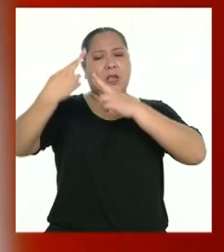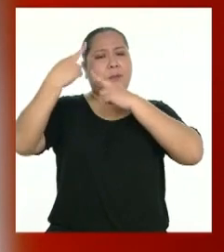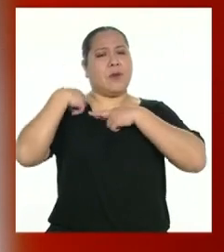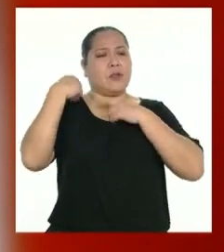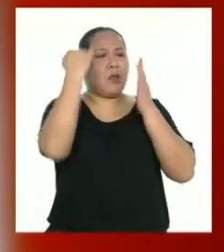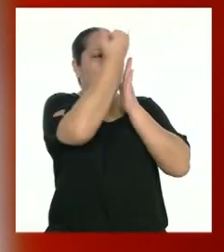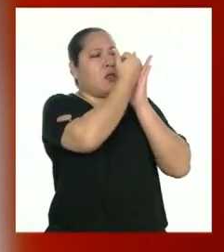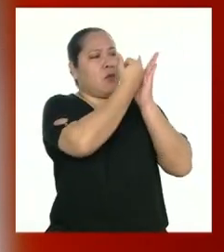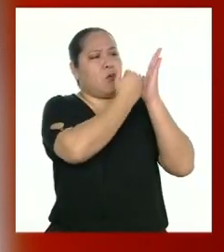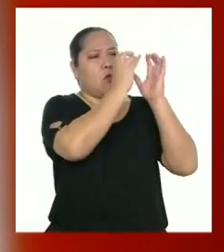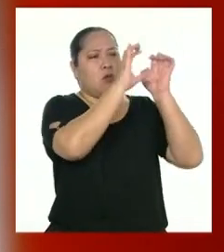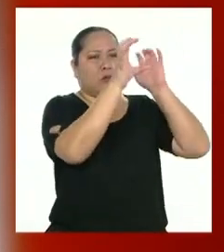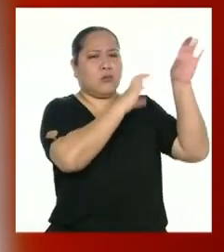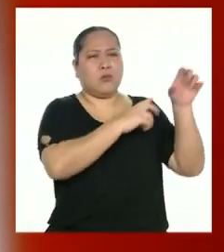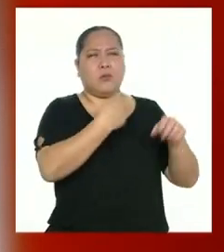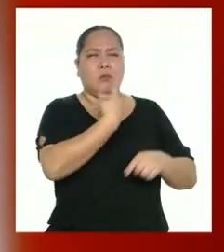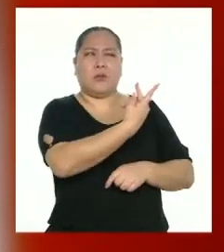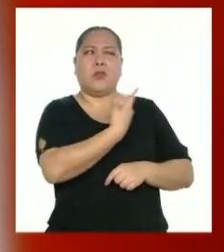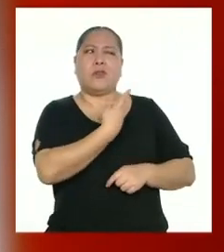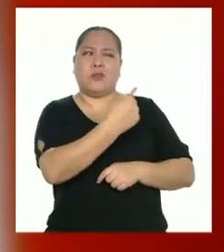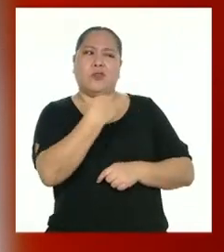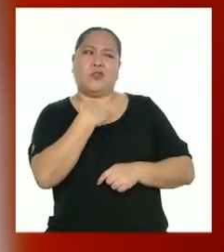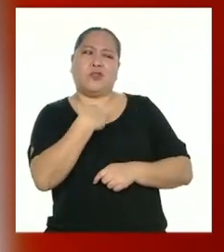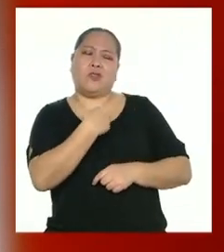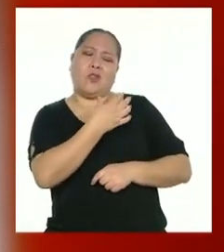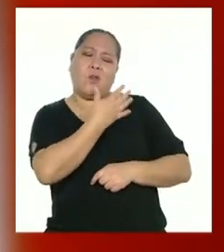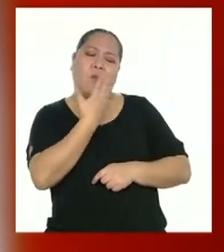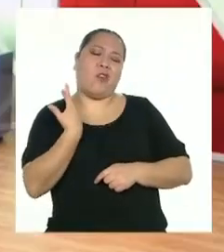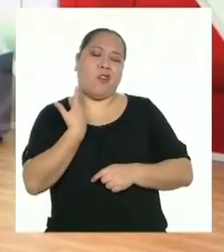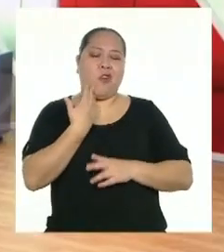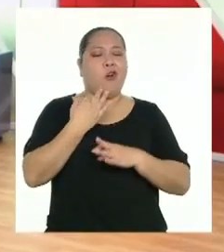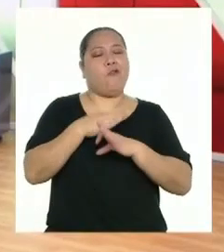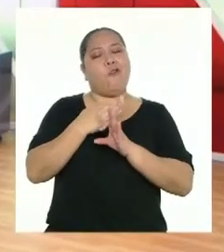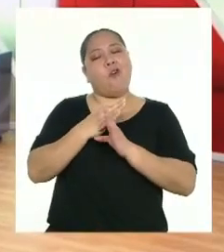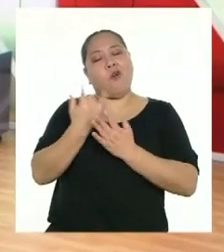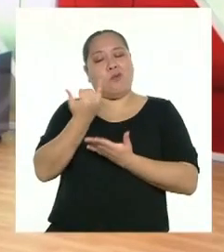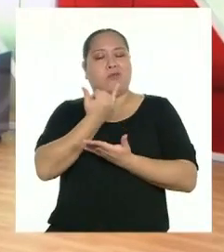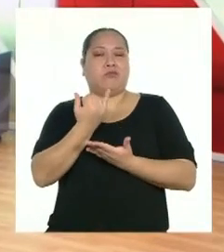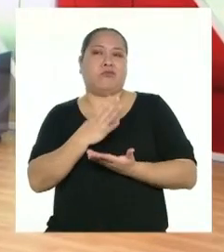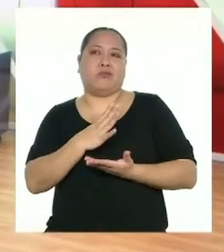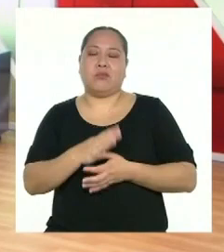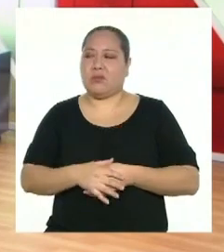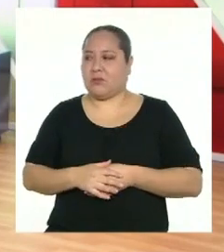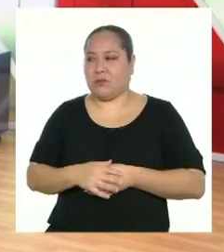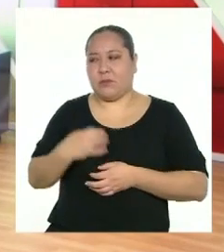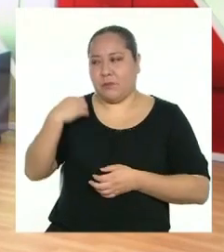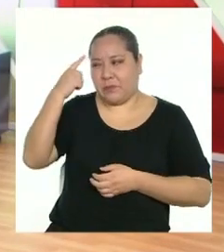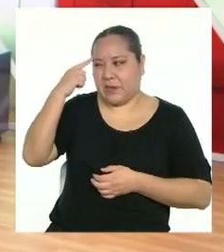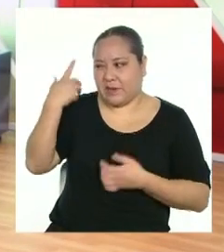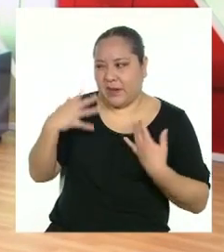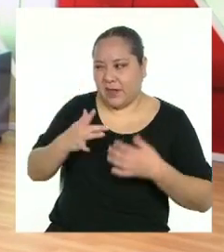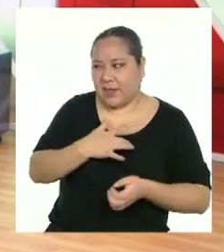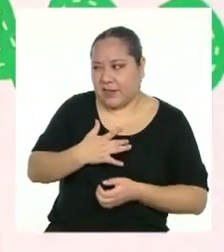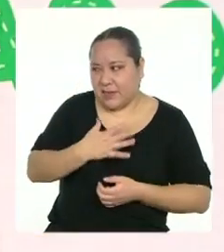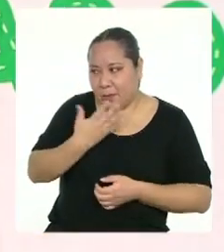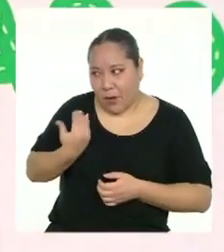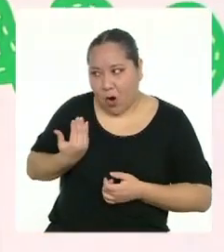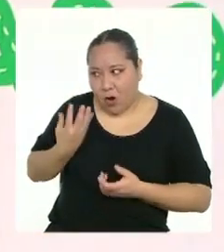Creo que de los dos soy el que tiene más estilo. Creo que ya te estás sintiendo mejor, ¿no, Tocino?